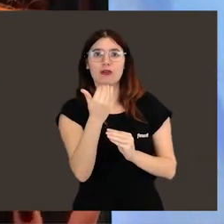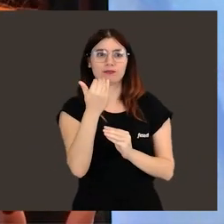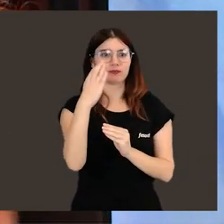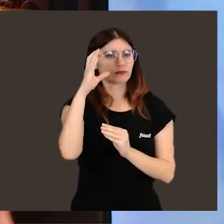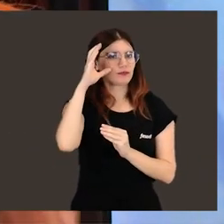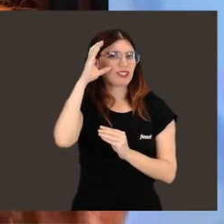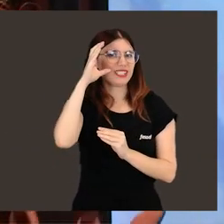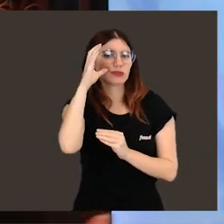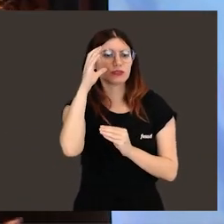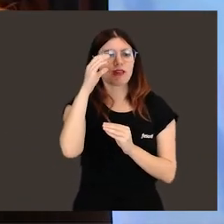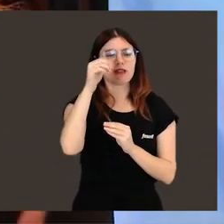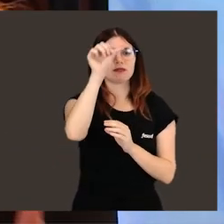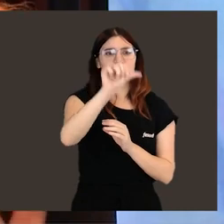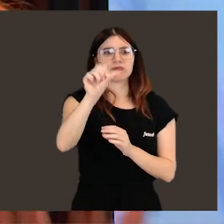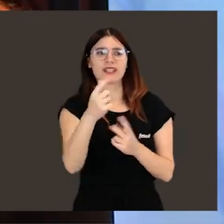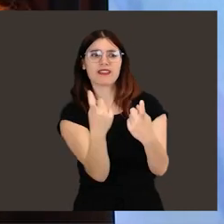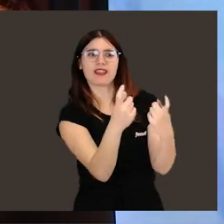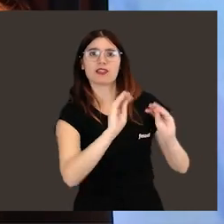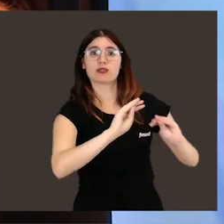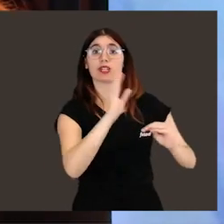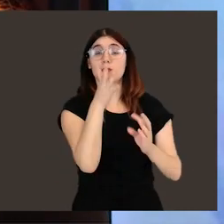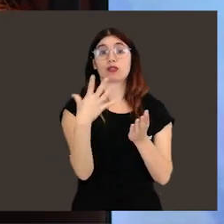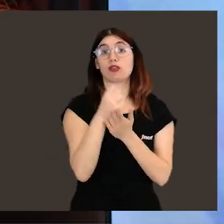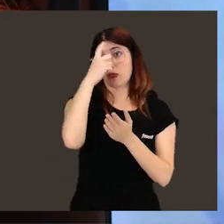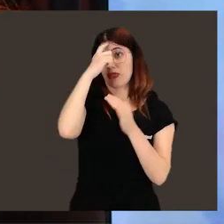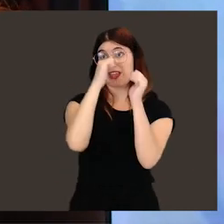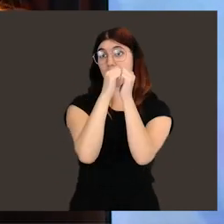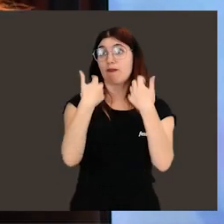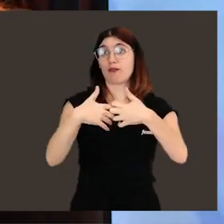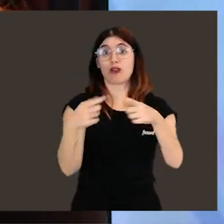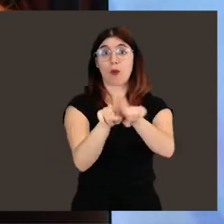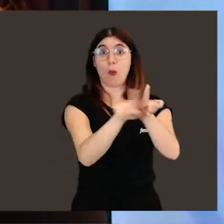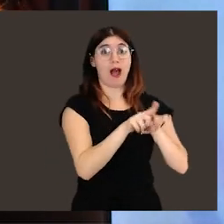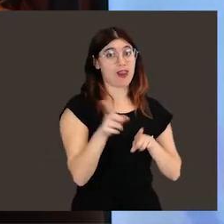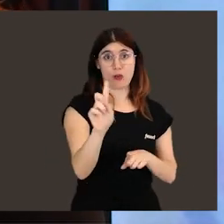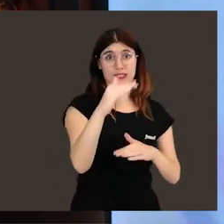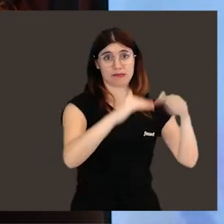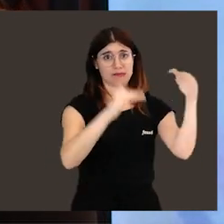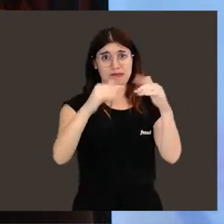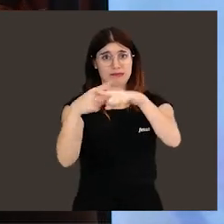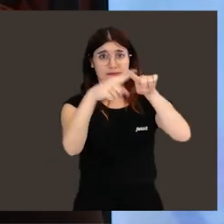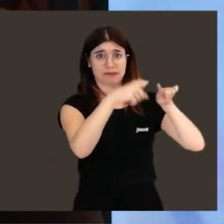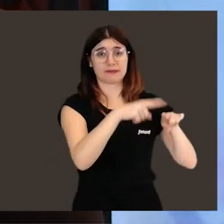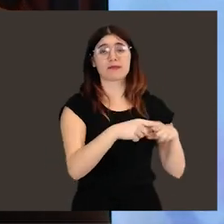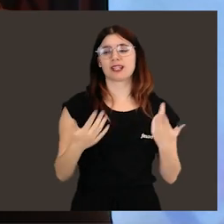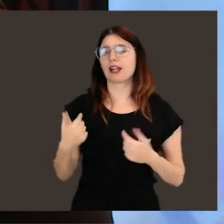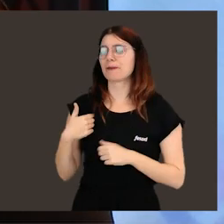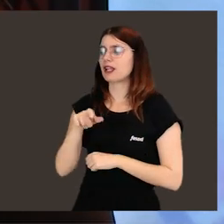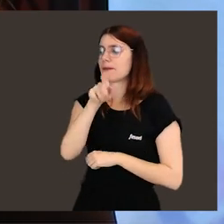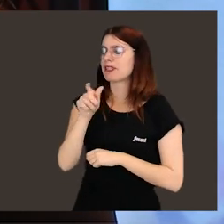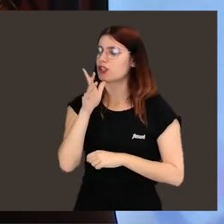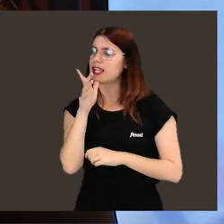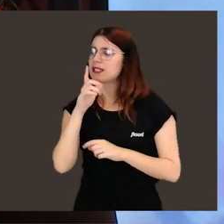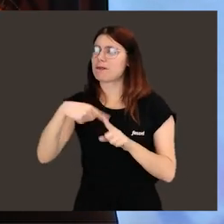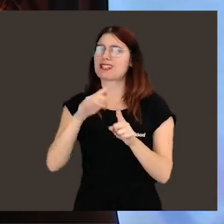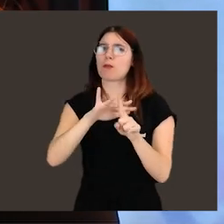hay que adaptarse o saber escuchar a las necesidades de los distintos alumnos porque no todos nuestros cerebros funcionan igual. Igual, De personas a